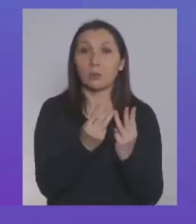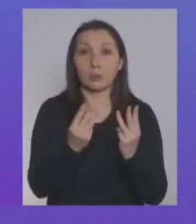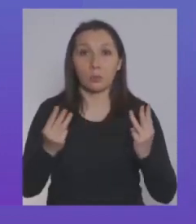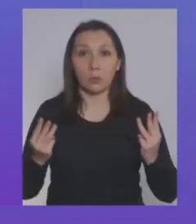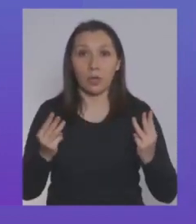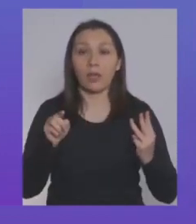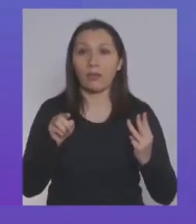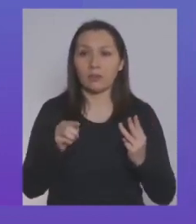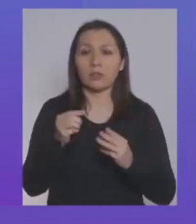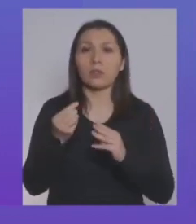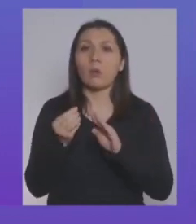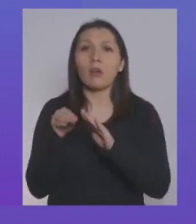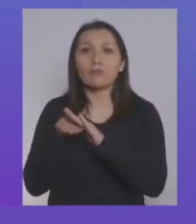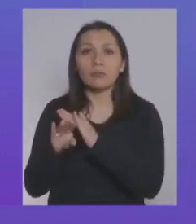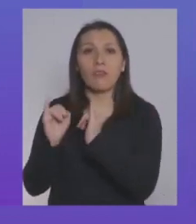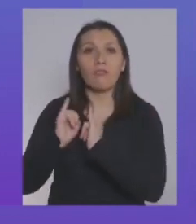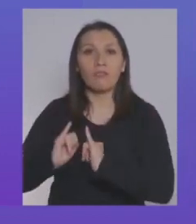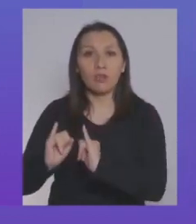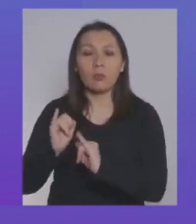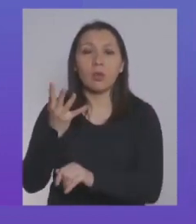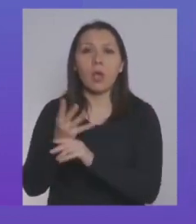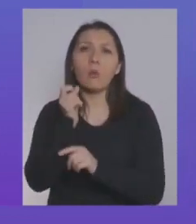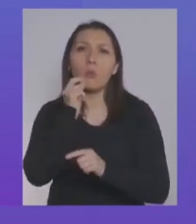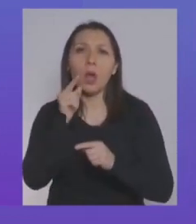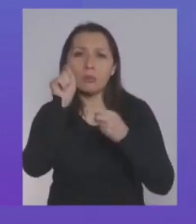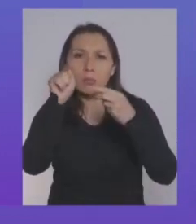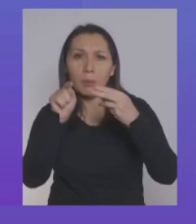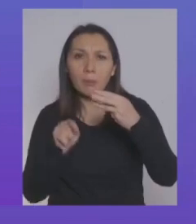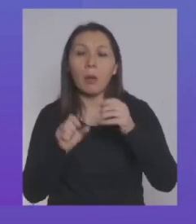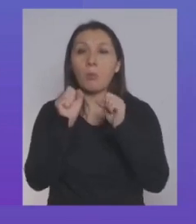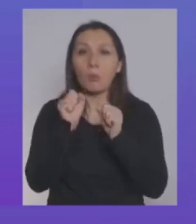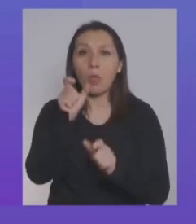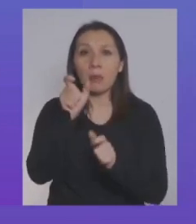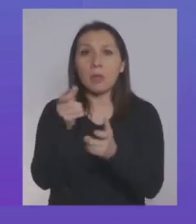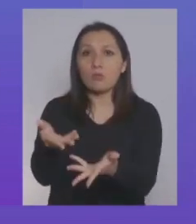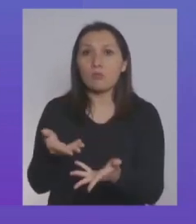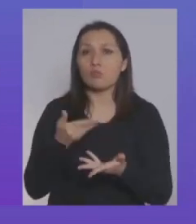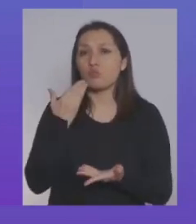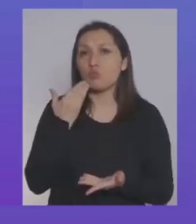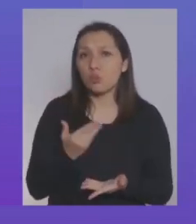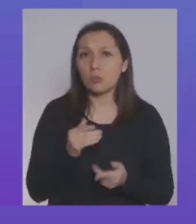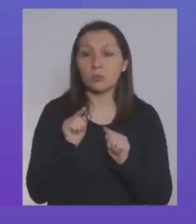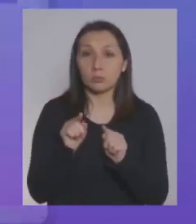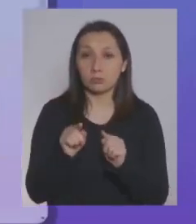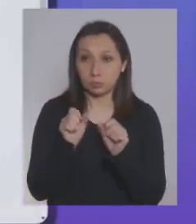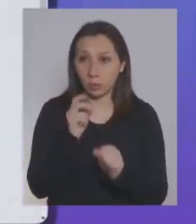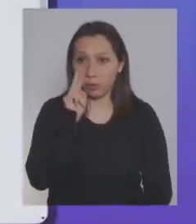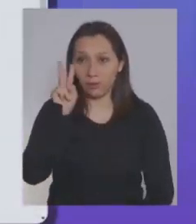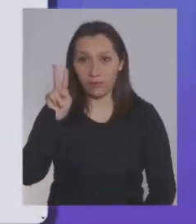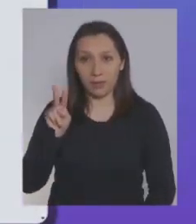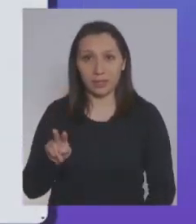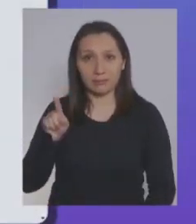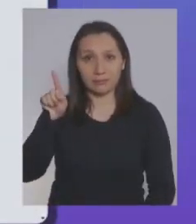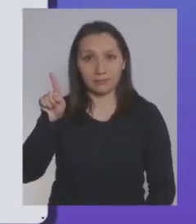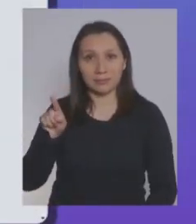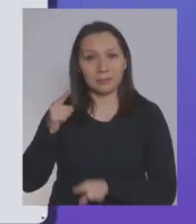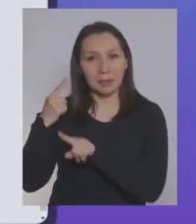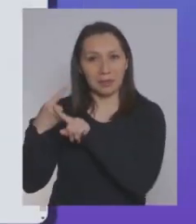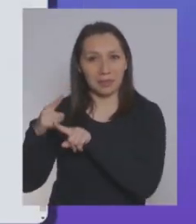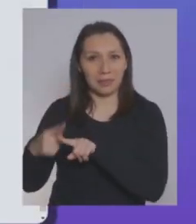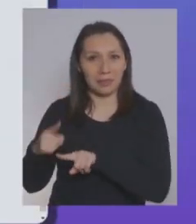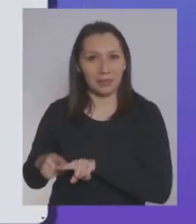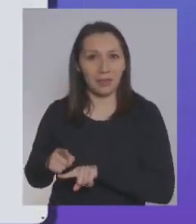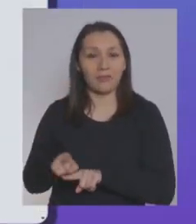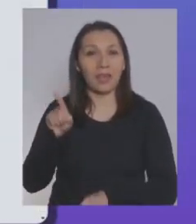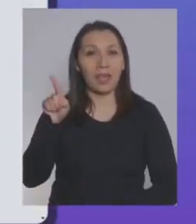y en nuestro almacenamiento, vamos a ver qué beneficios a los que las personas pueden acceder. Como ustedes pueden ver, hay diferentes eventos porque